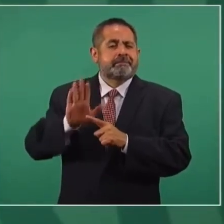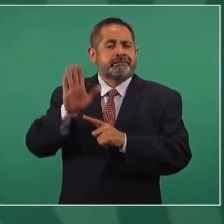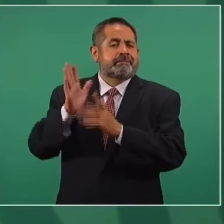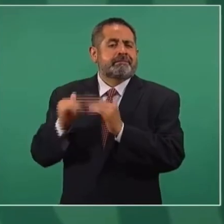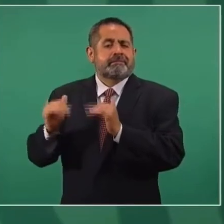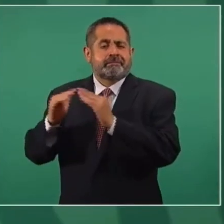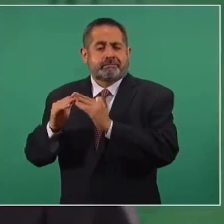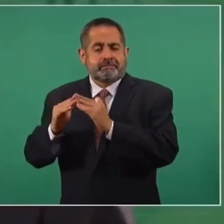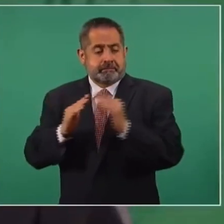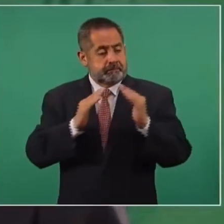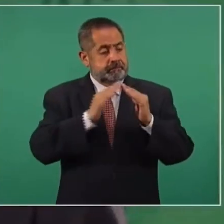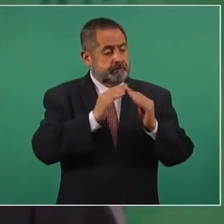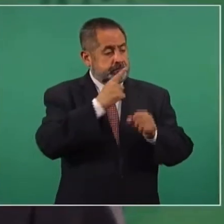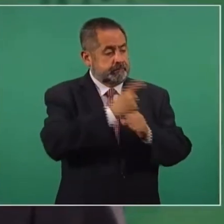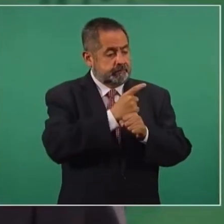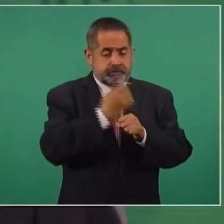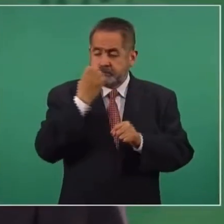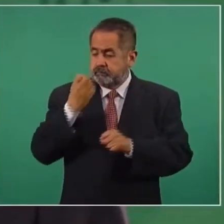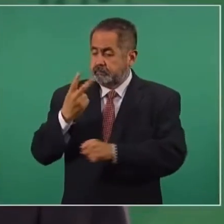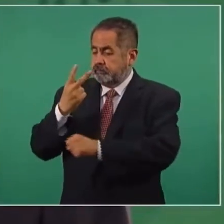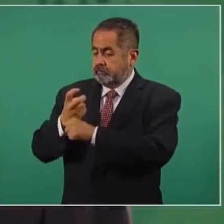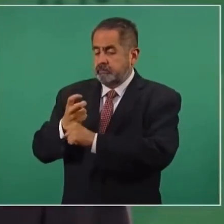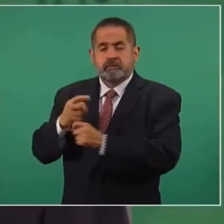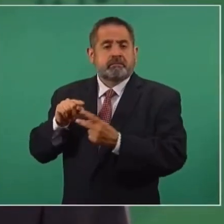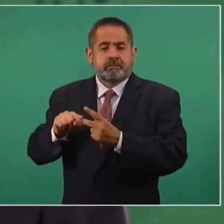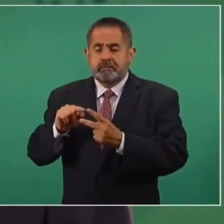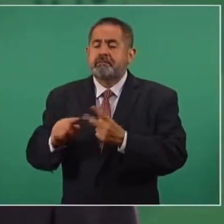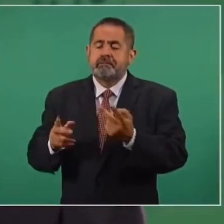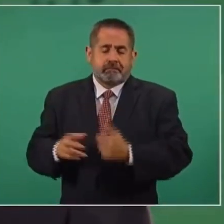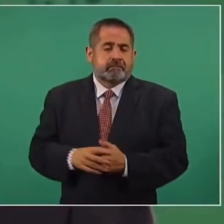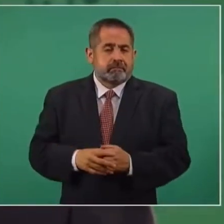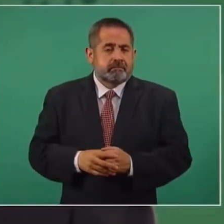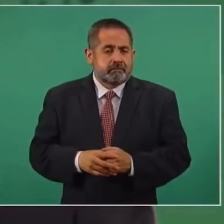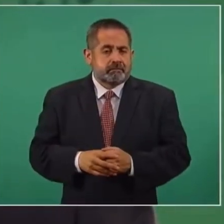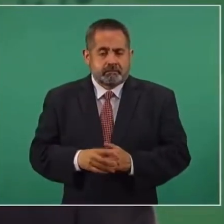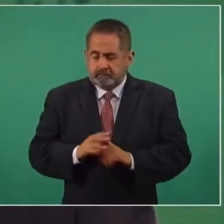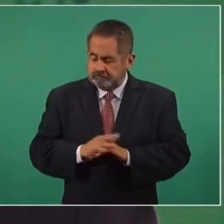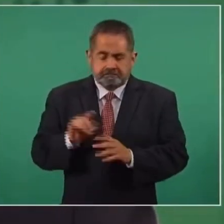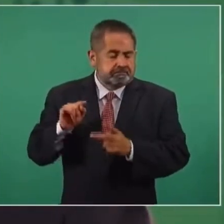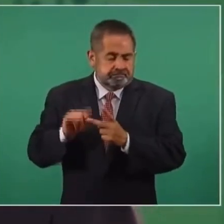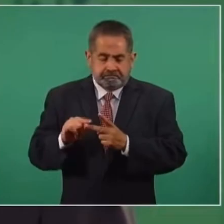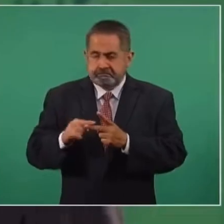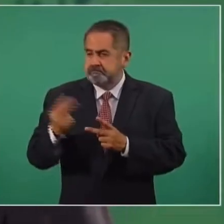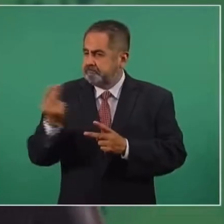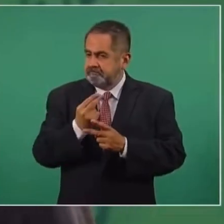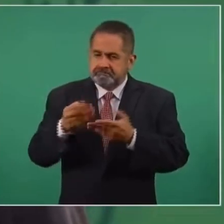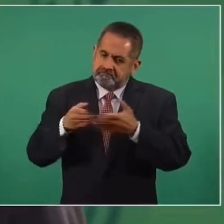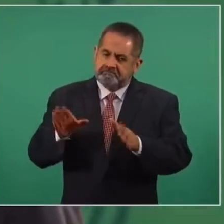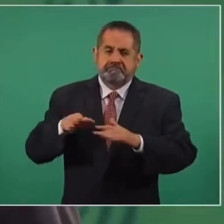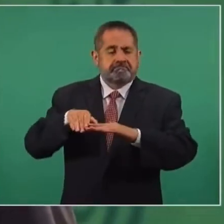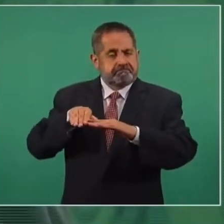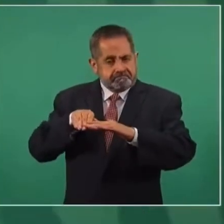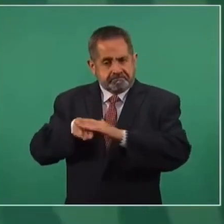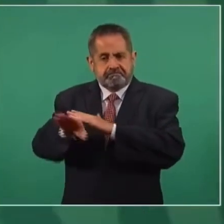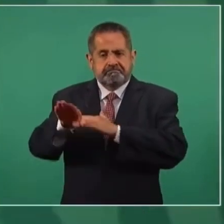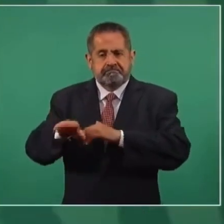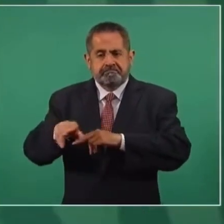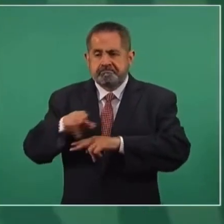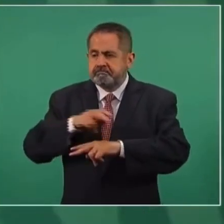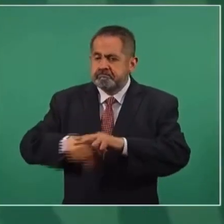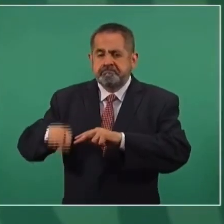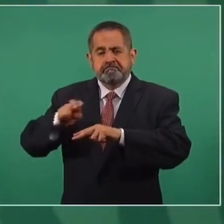y ya necesitamos que